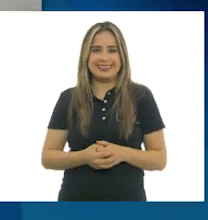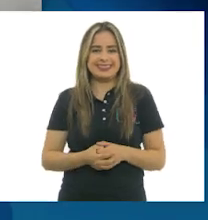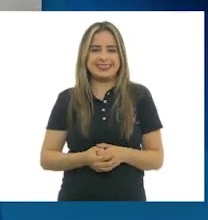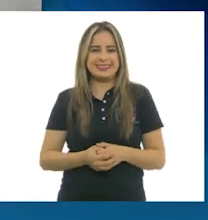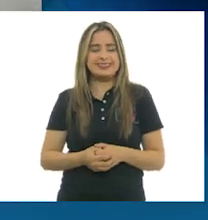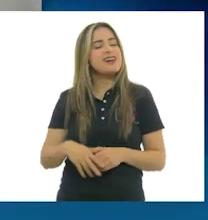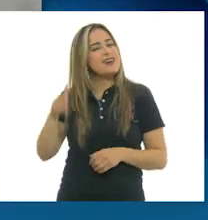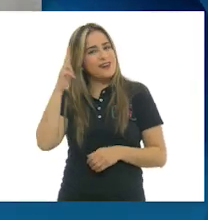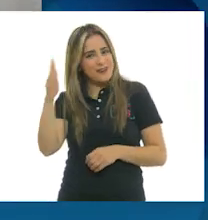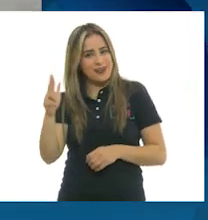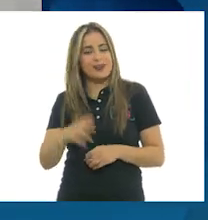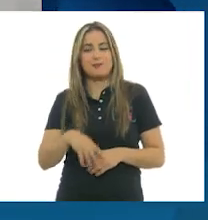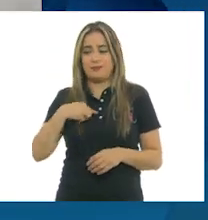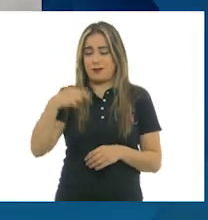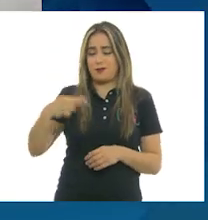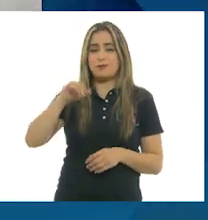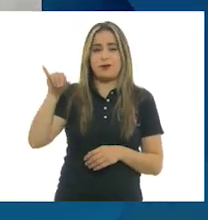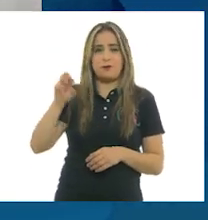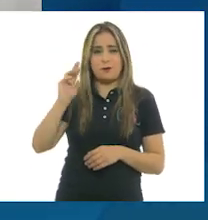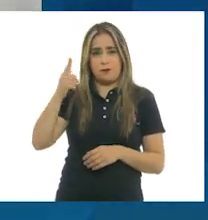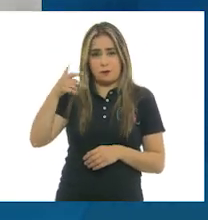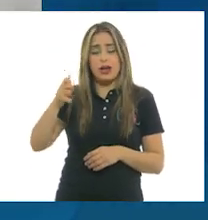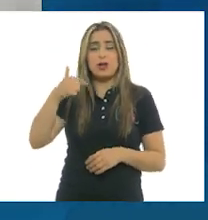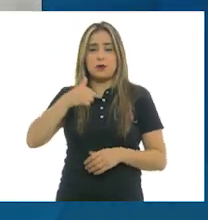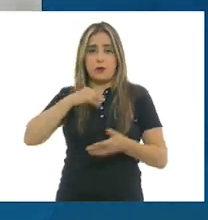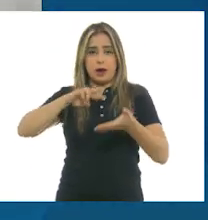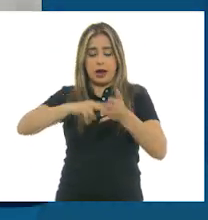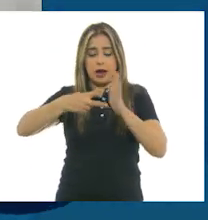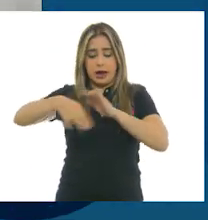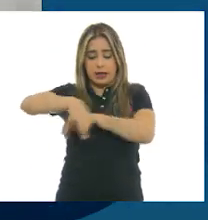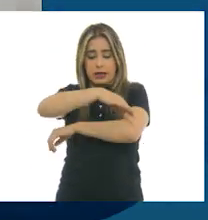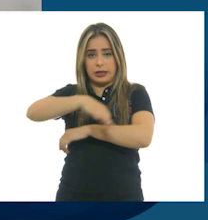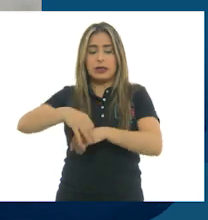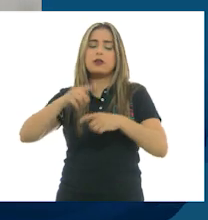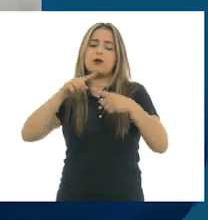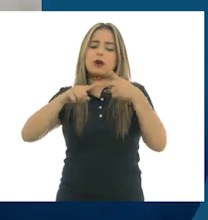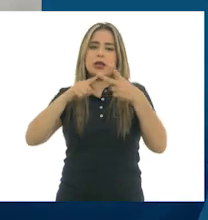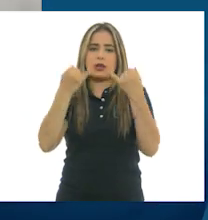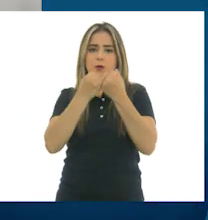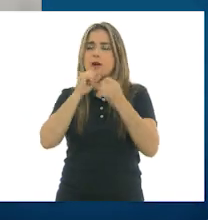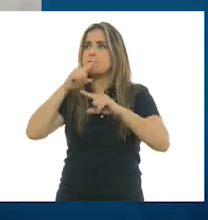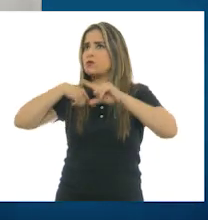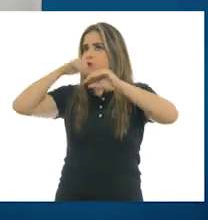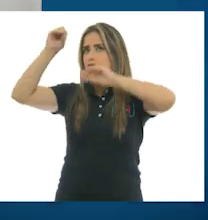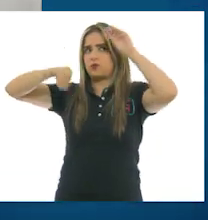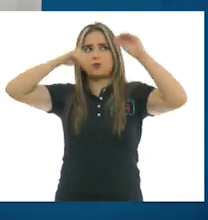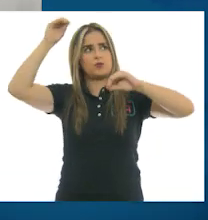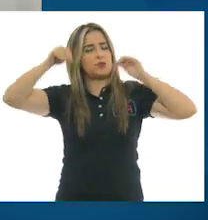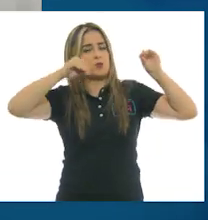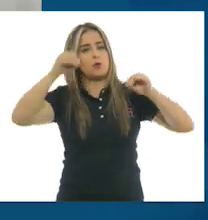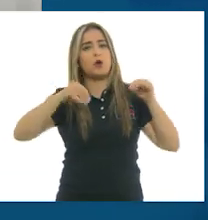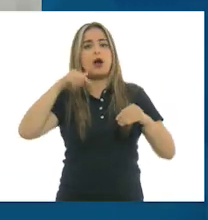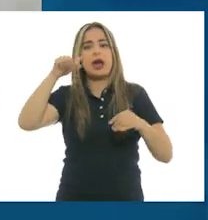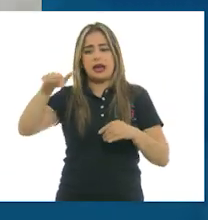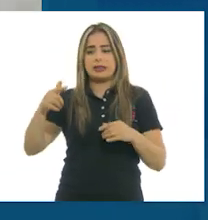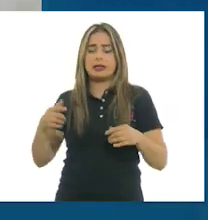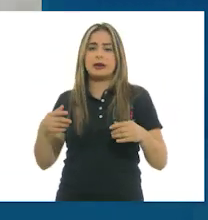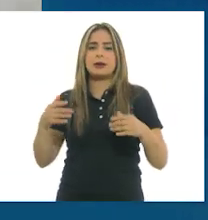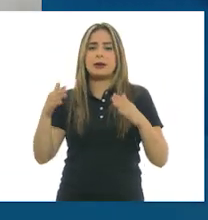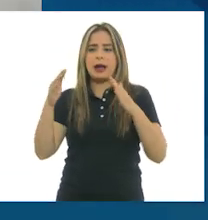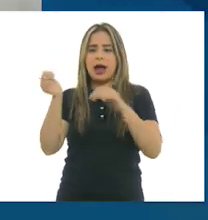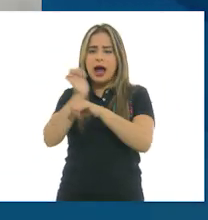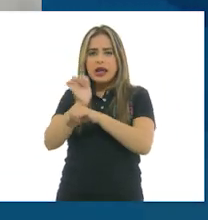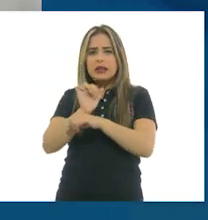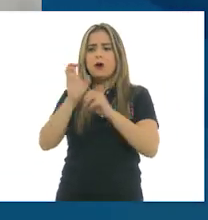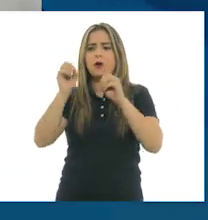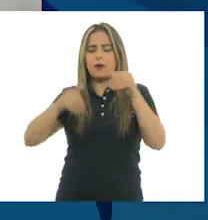Hola, soy Jorge y soy arquitecto y escenógrafo. Esto quiere decir que diseño el lugar donde vive un personaje o